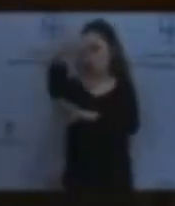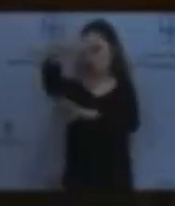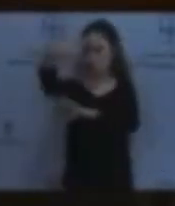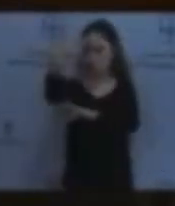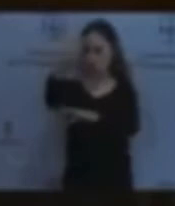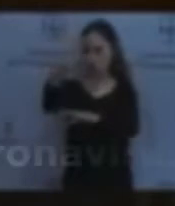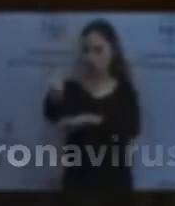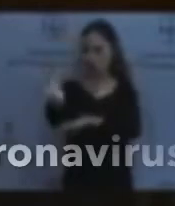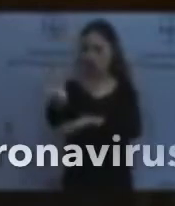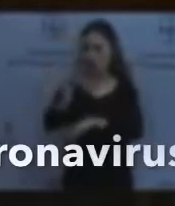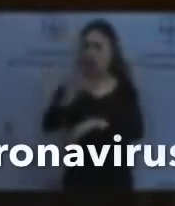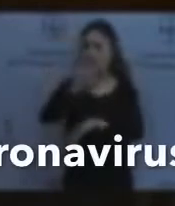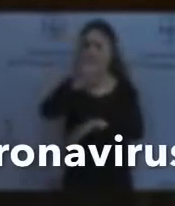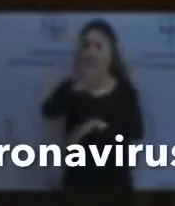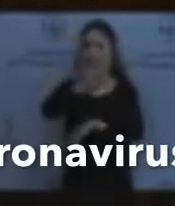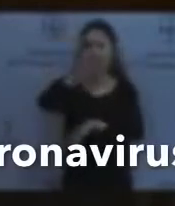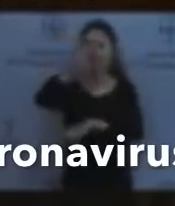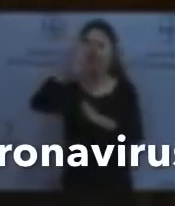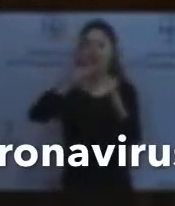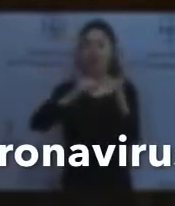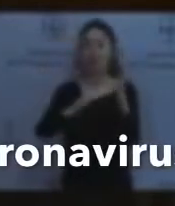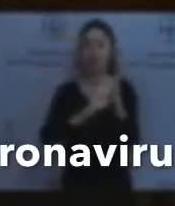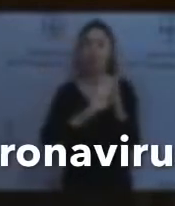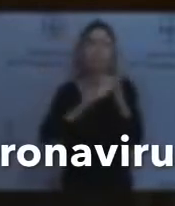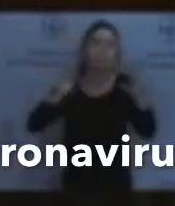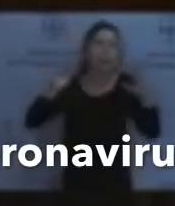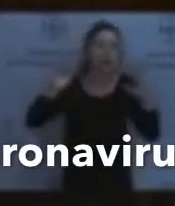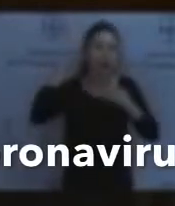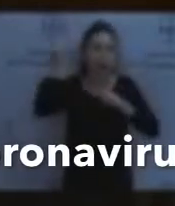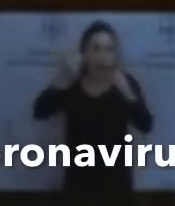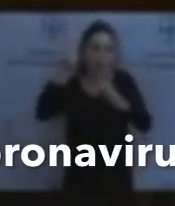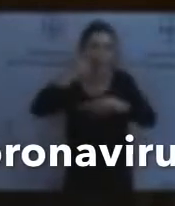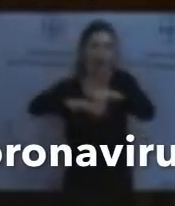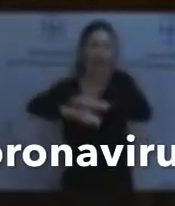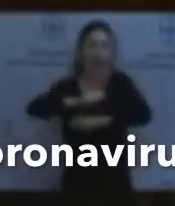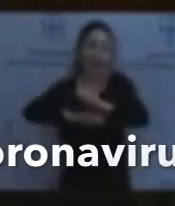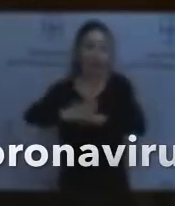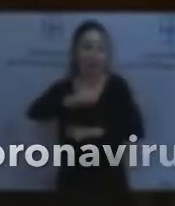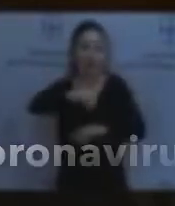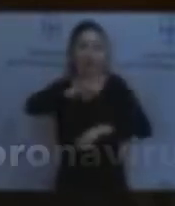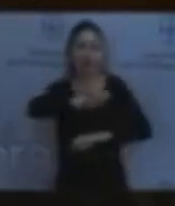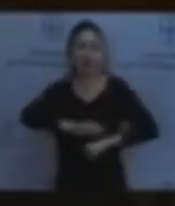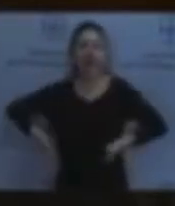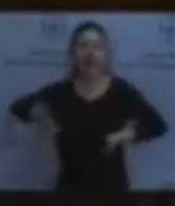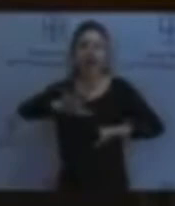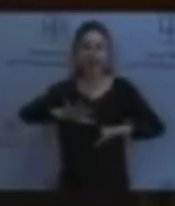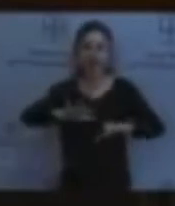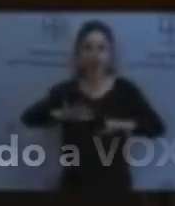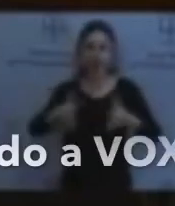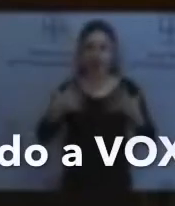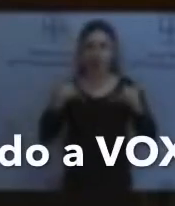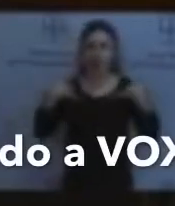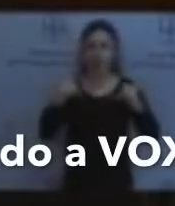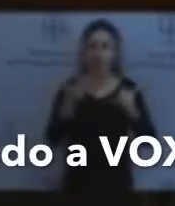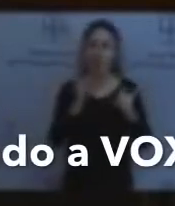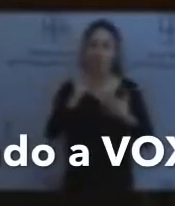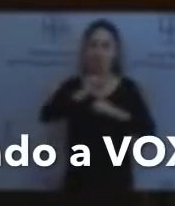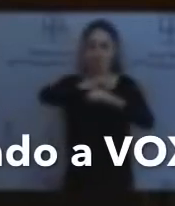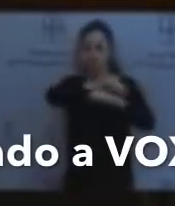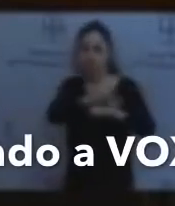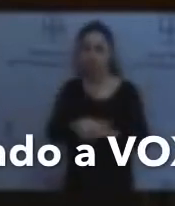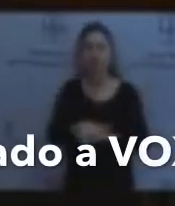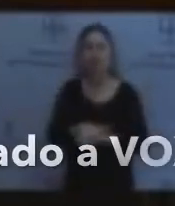supuesta Asociación Nacional de Víctimas y Afectados por el Coronavirus, que en realidad es otro